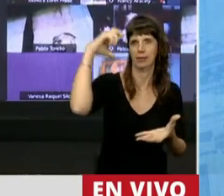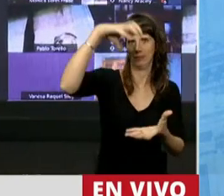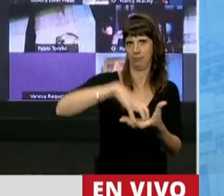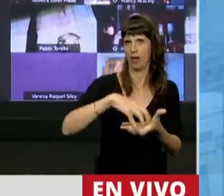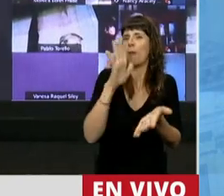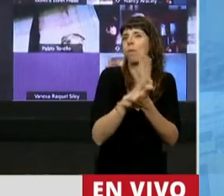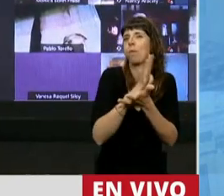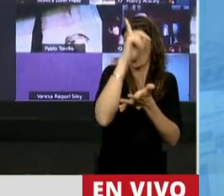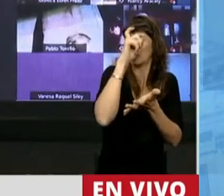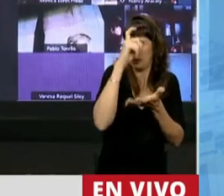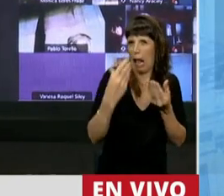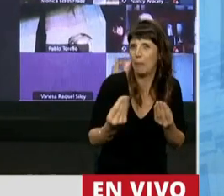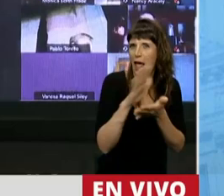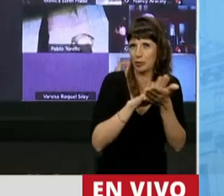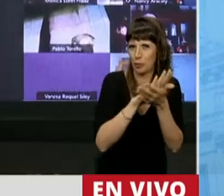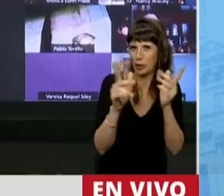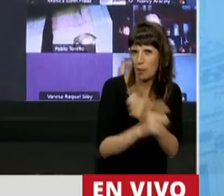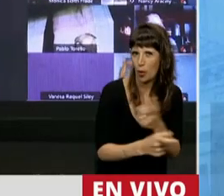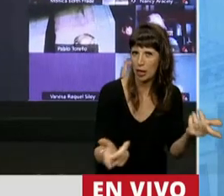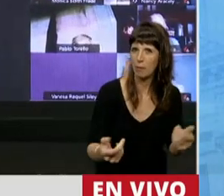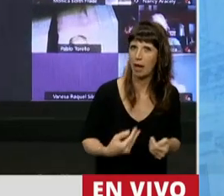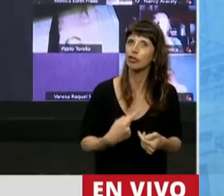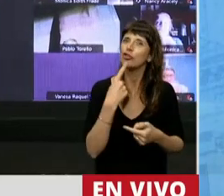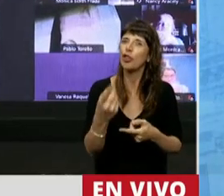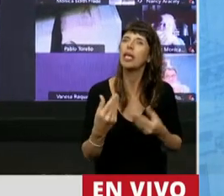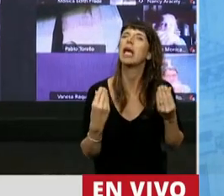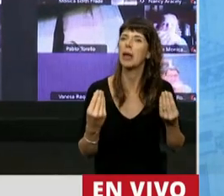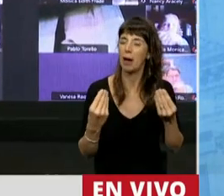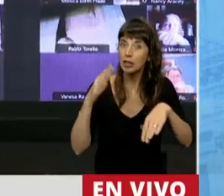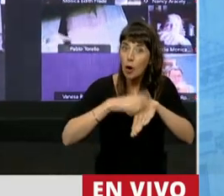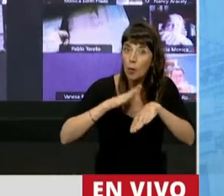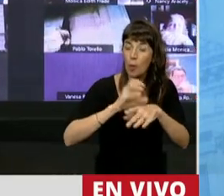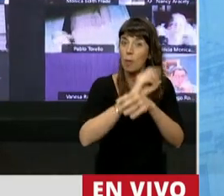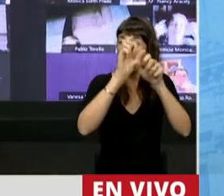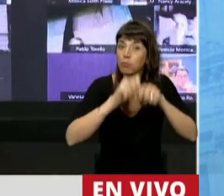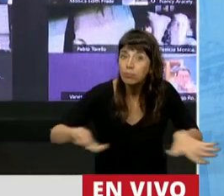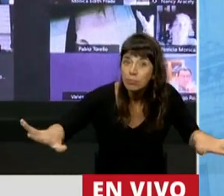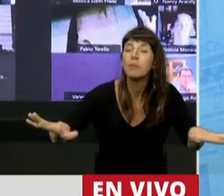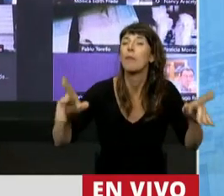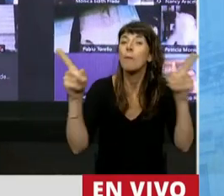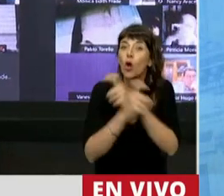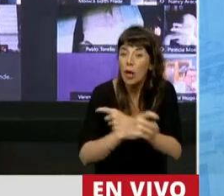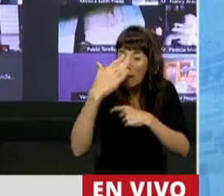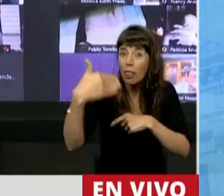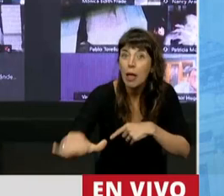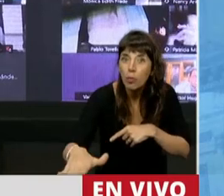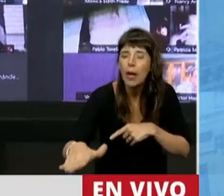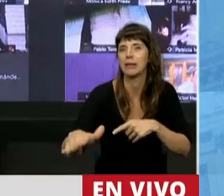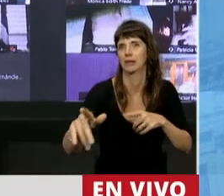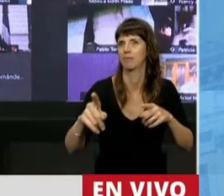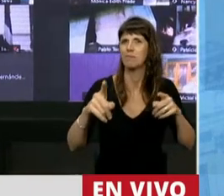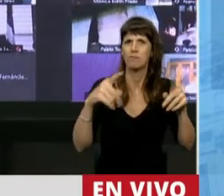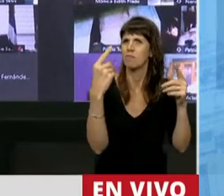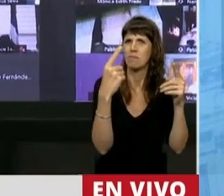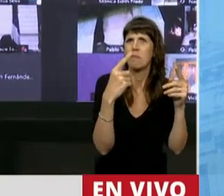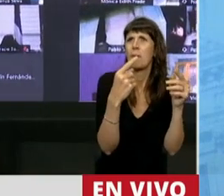hacer que las consecuencias de la pandemia fueran nada al lado de las consecuencias del abuso